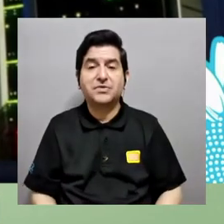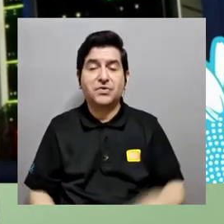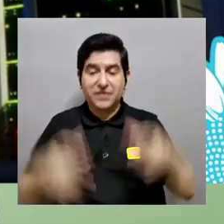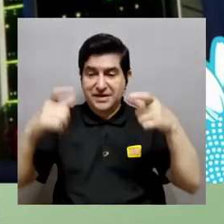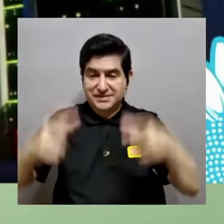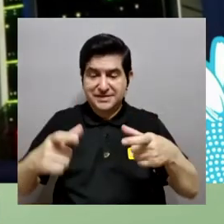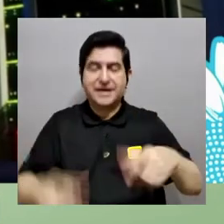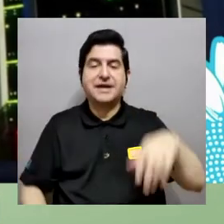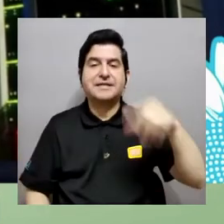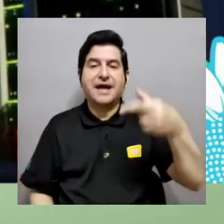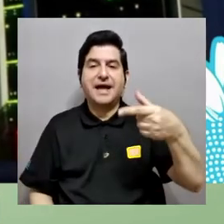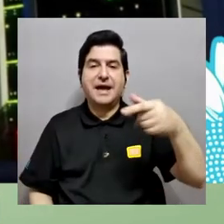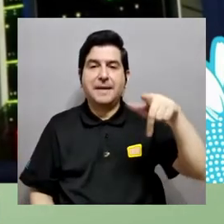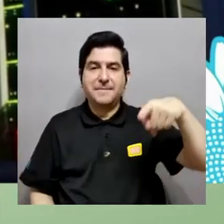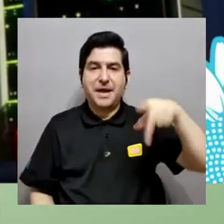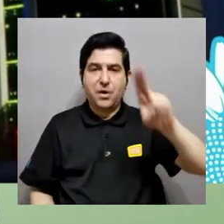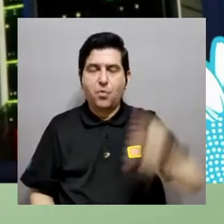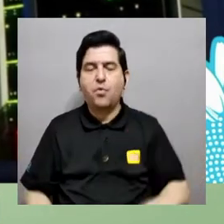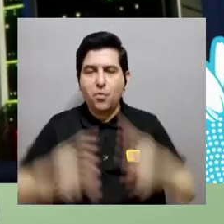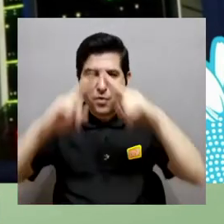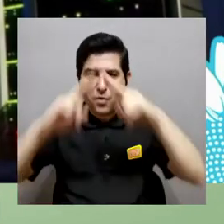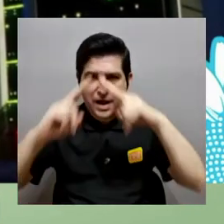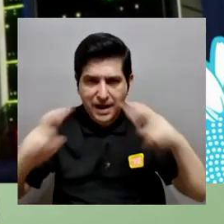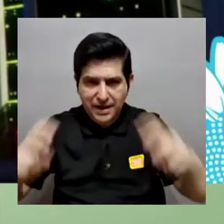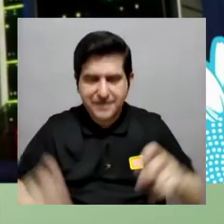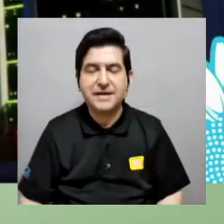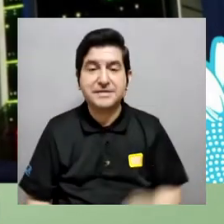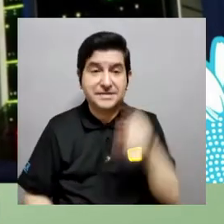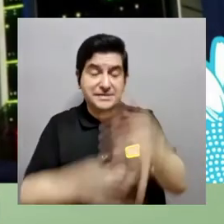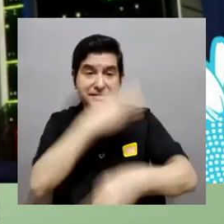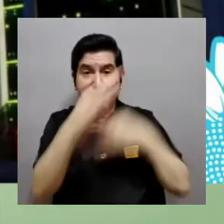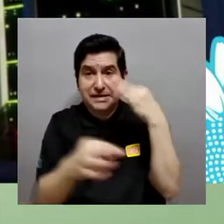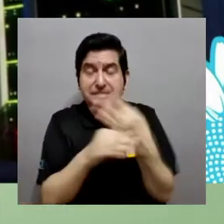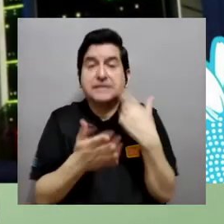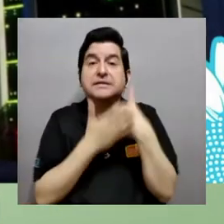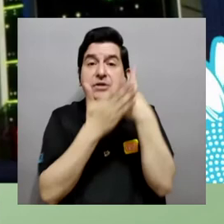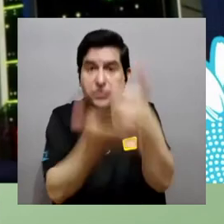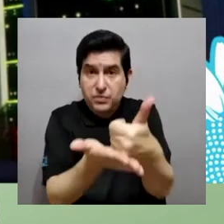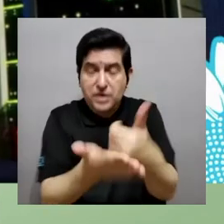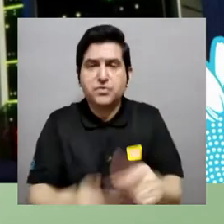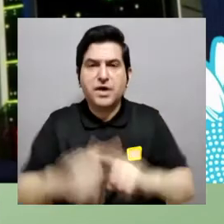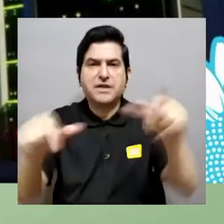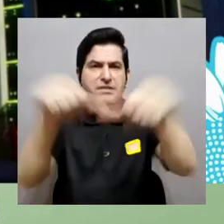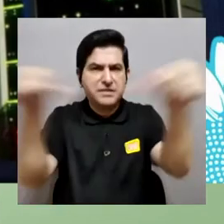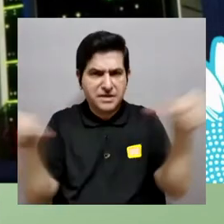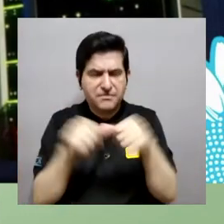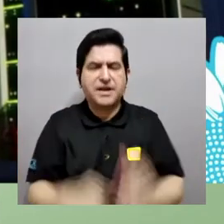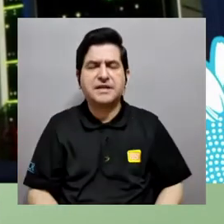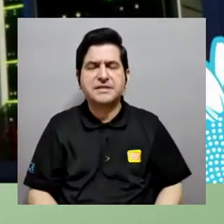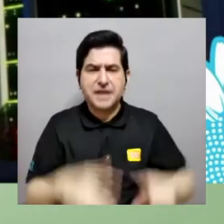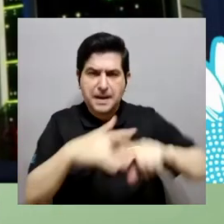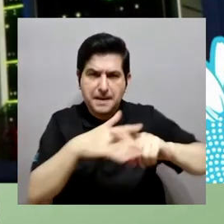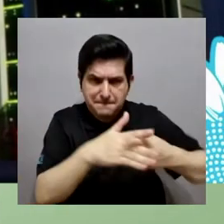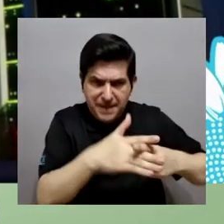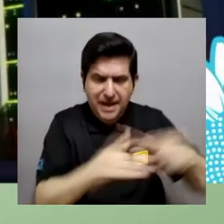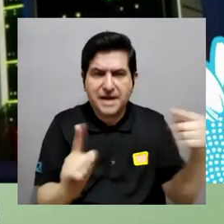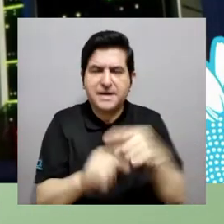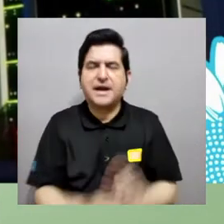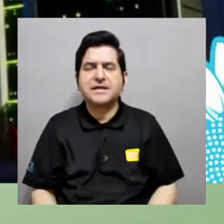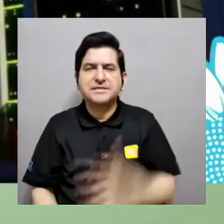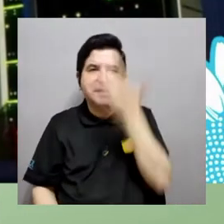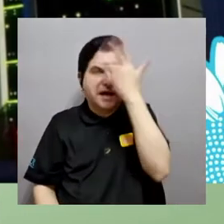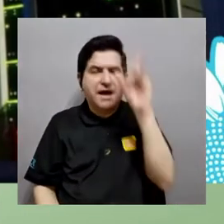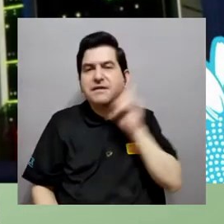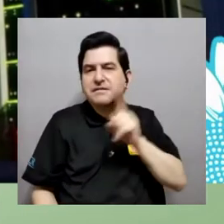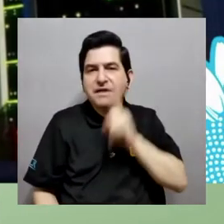y simplemente porque estamos en la punta que es con las tarjetas de GPU en este caso para cálculo de análisis matricial tensorial que esto también va a